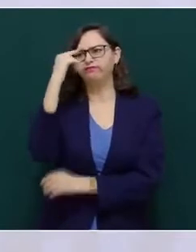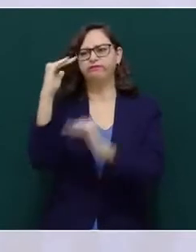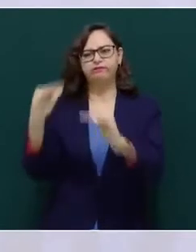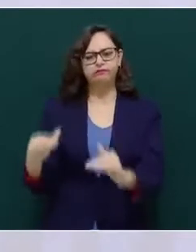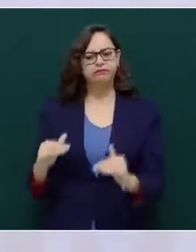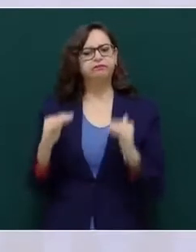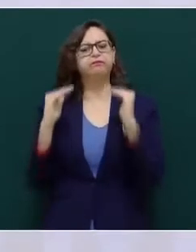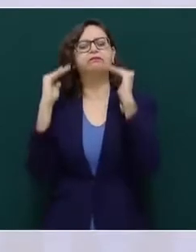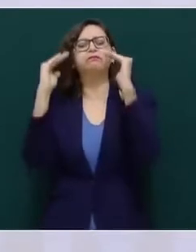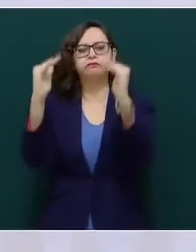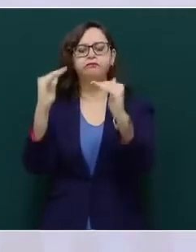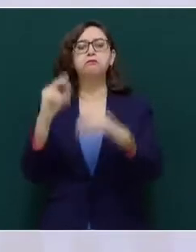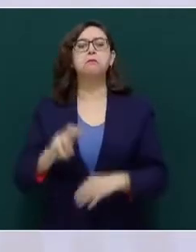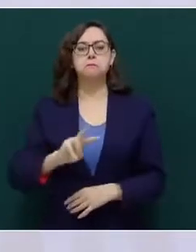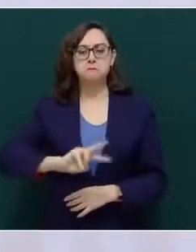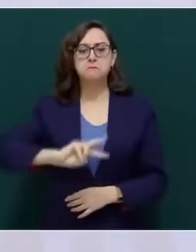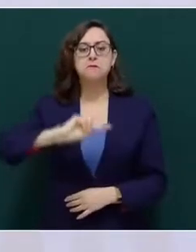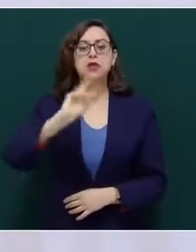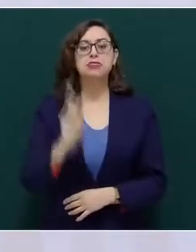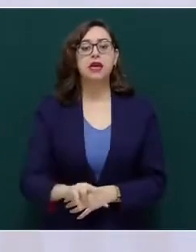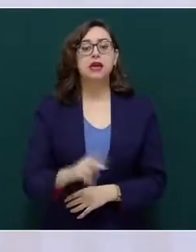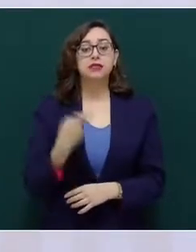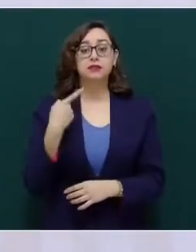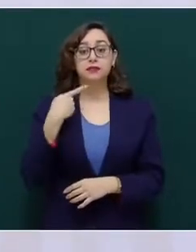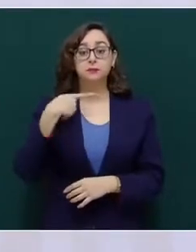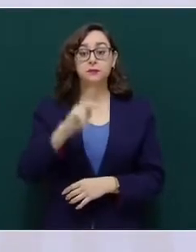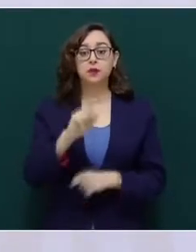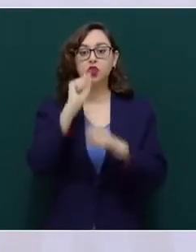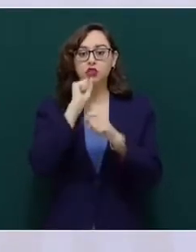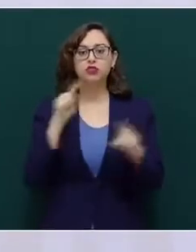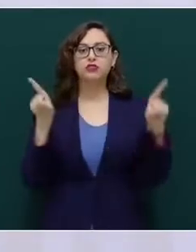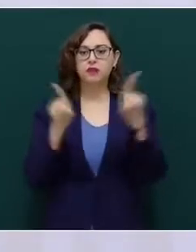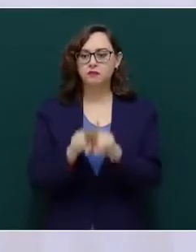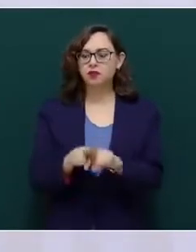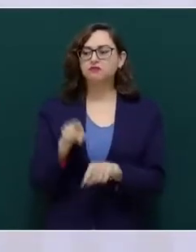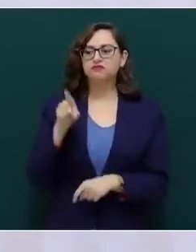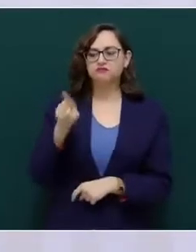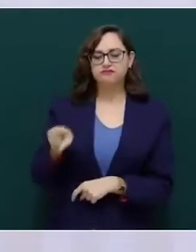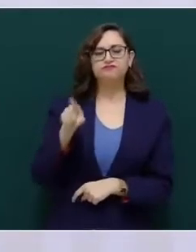era también un hombre de acción.